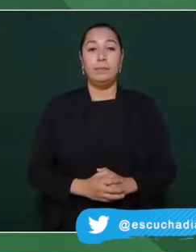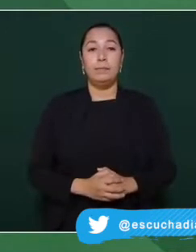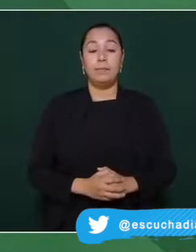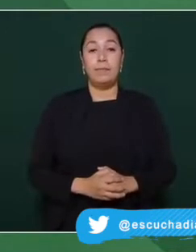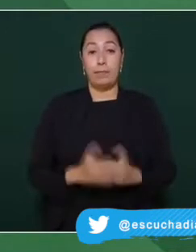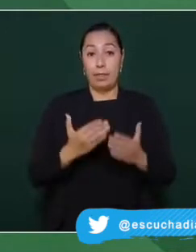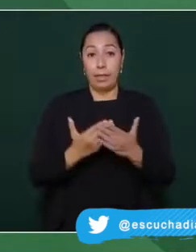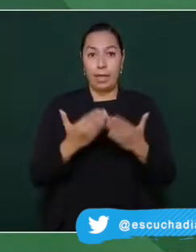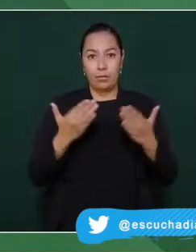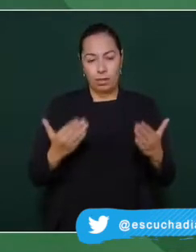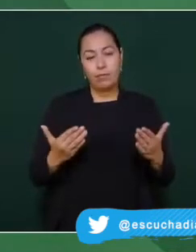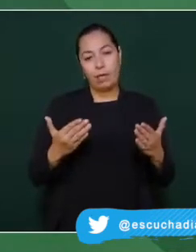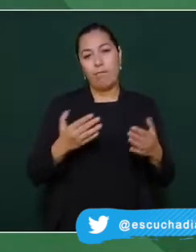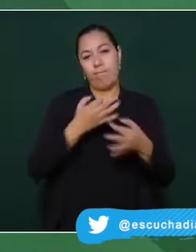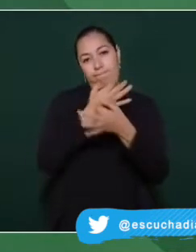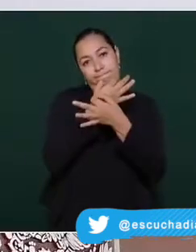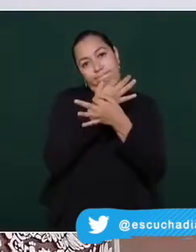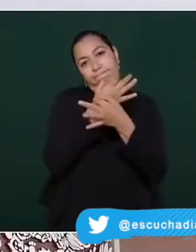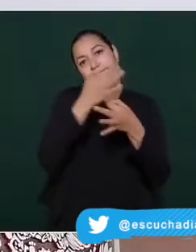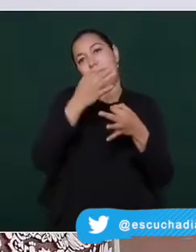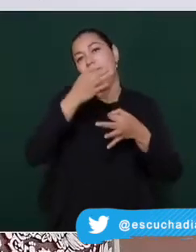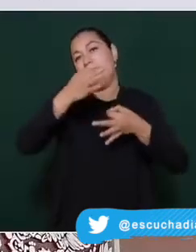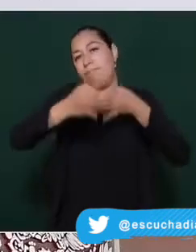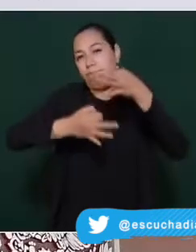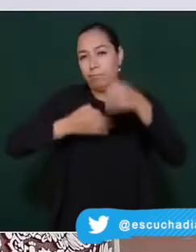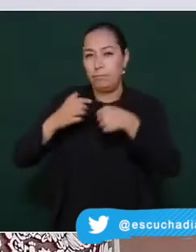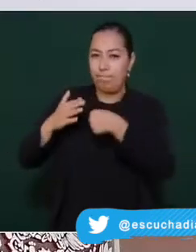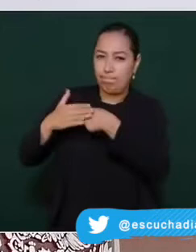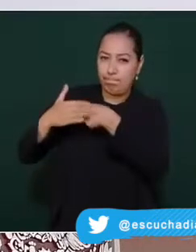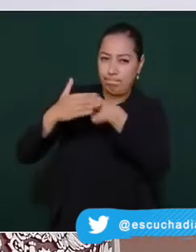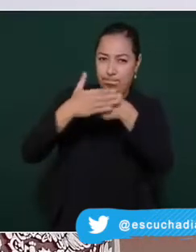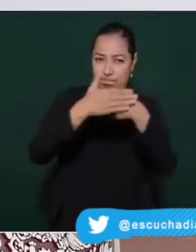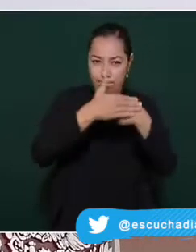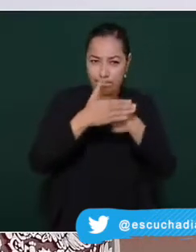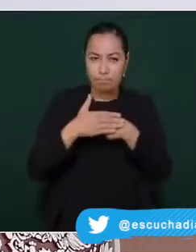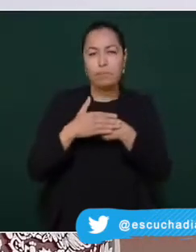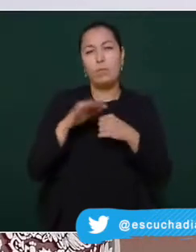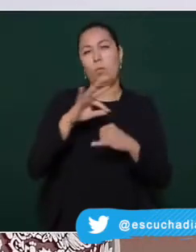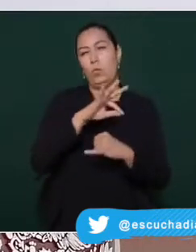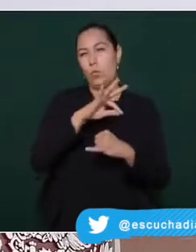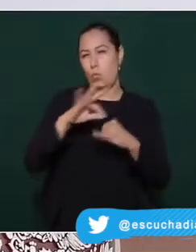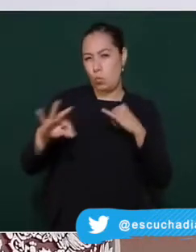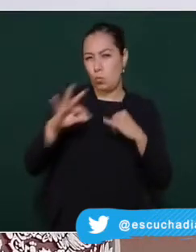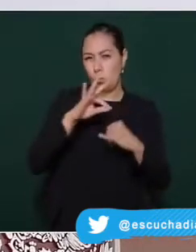se enviarán 12.000 elementos operativos para garantizar la seguridad en Sinaloa